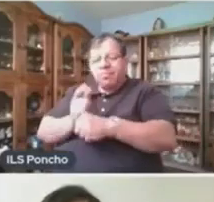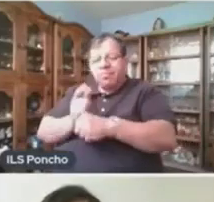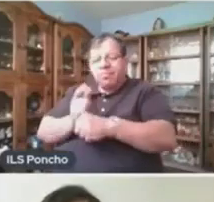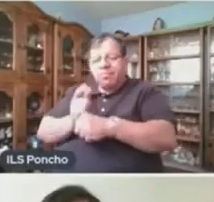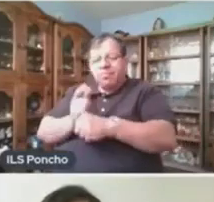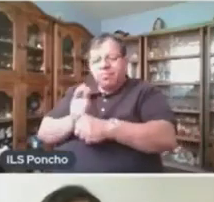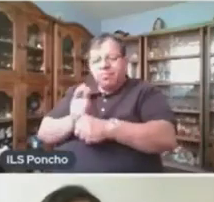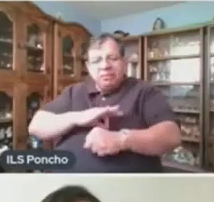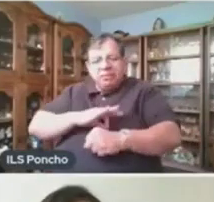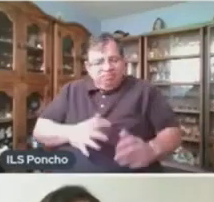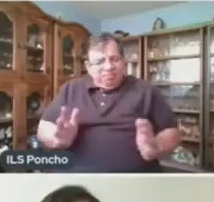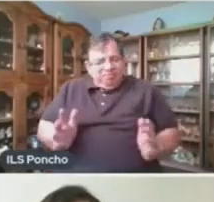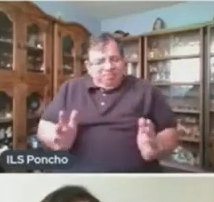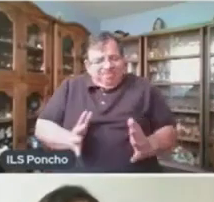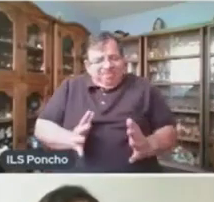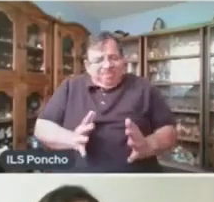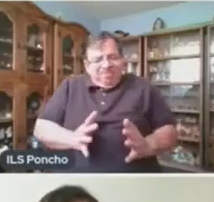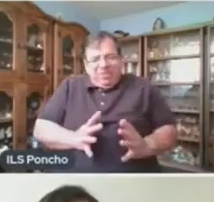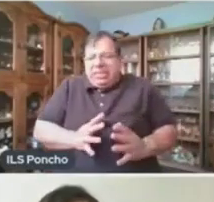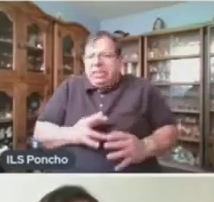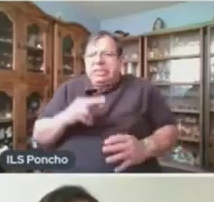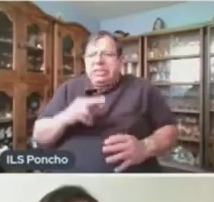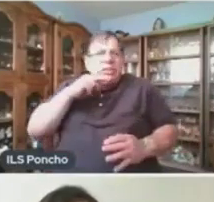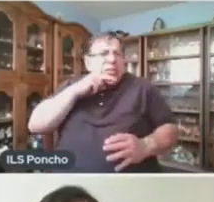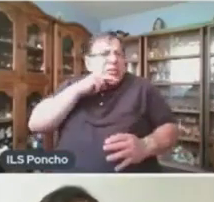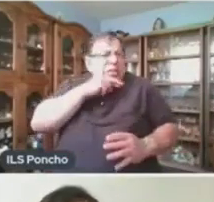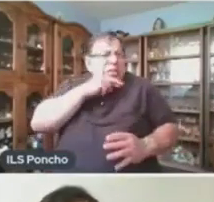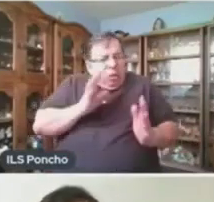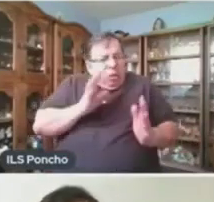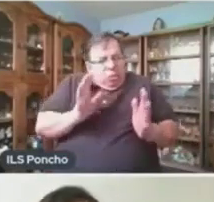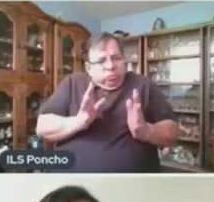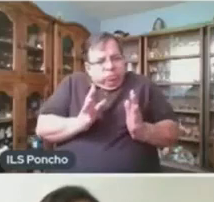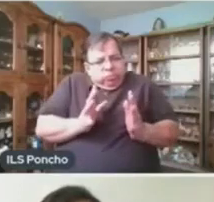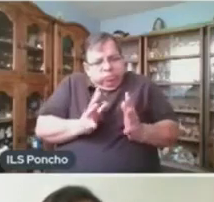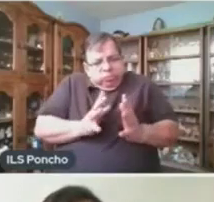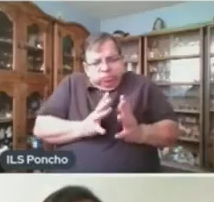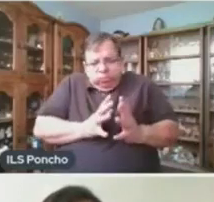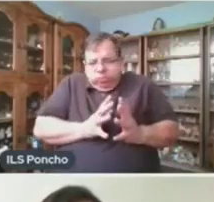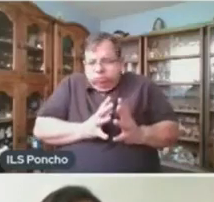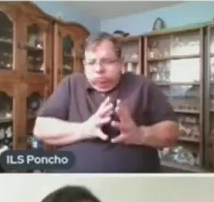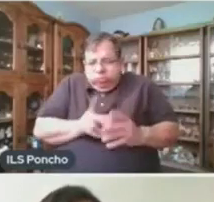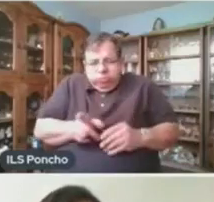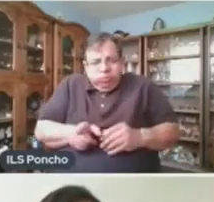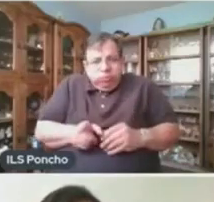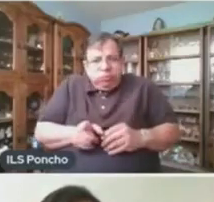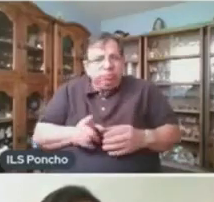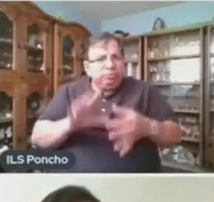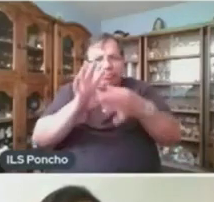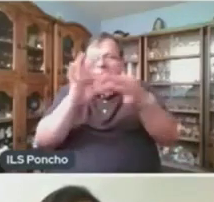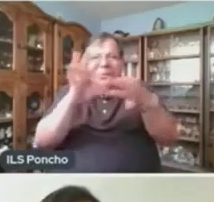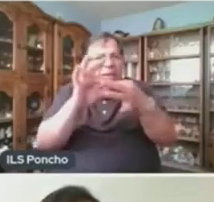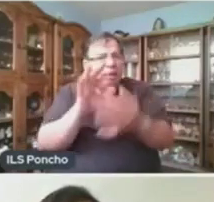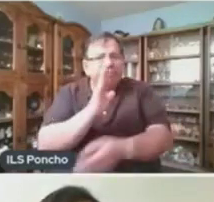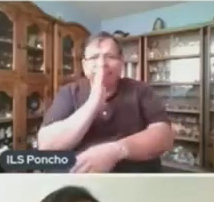De avance Rápido Completamente Inexplicable